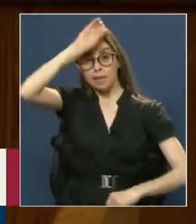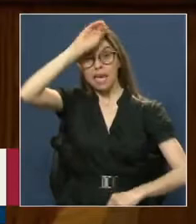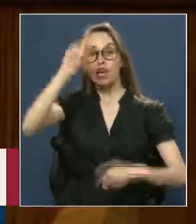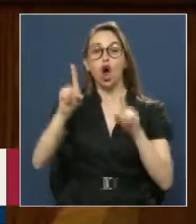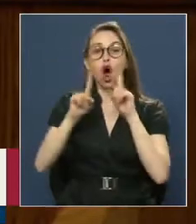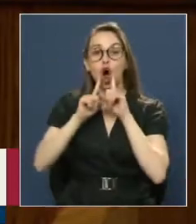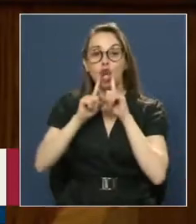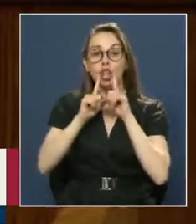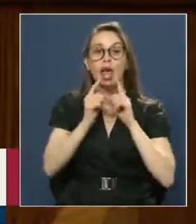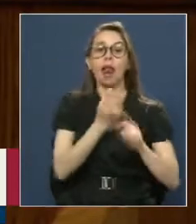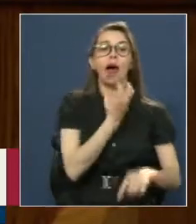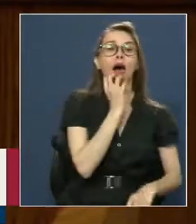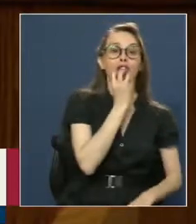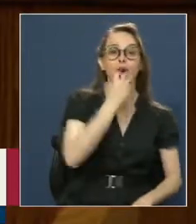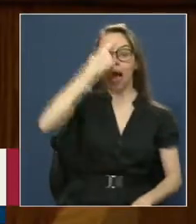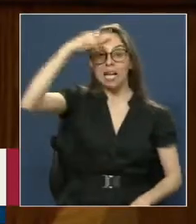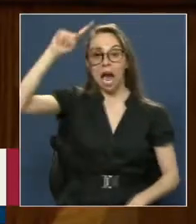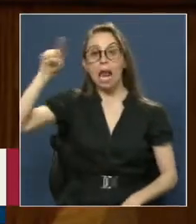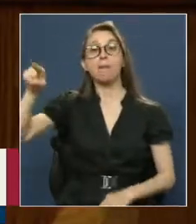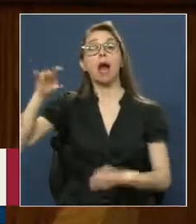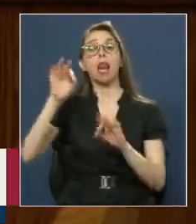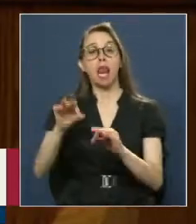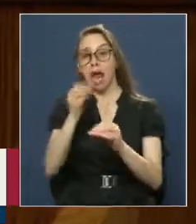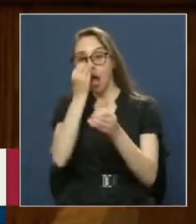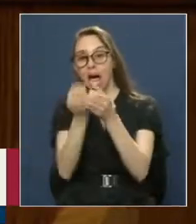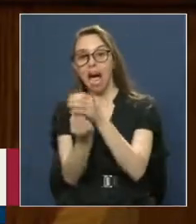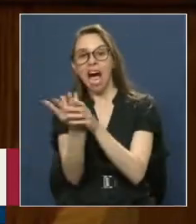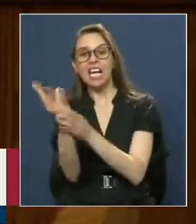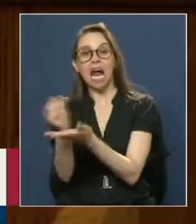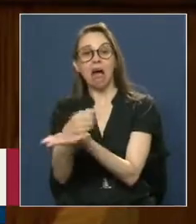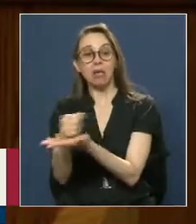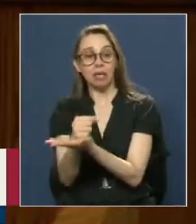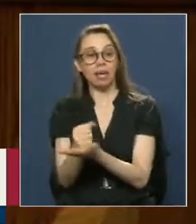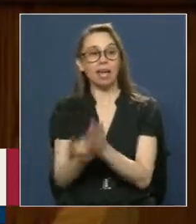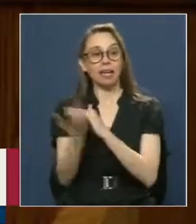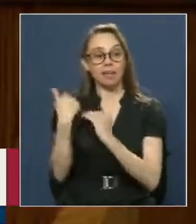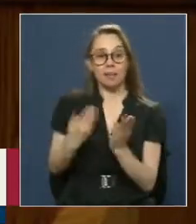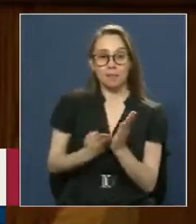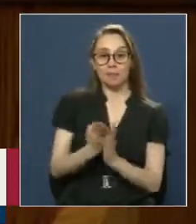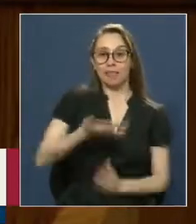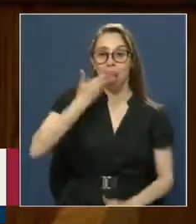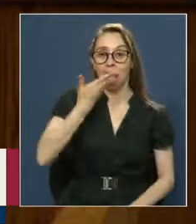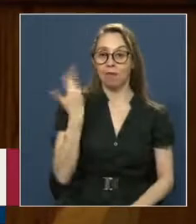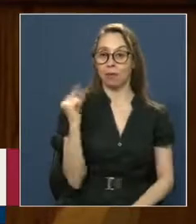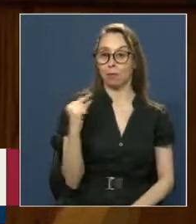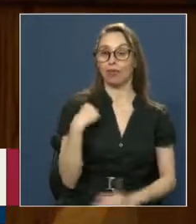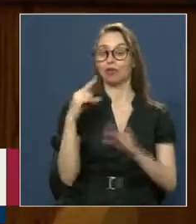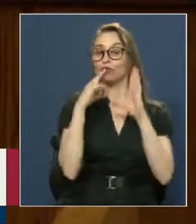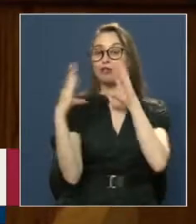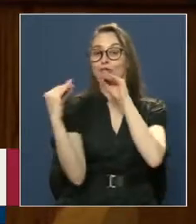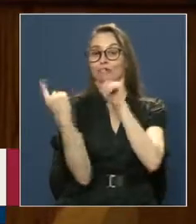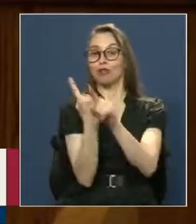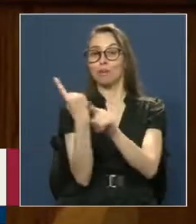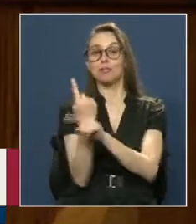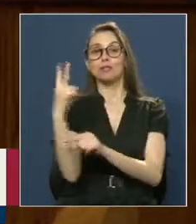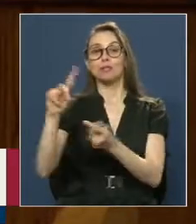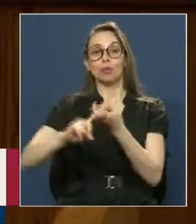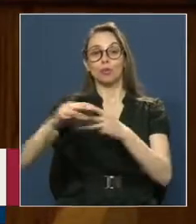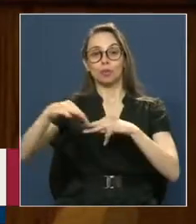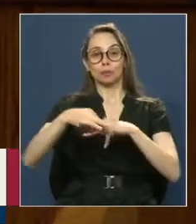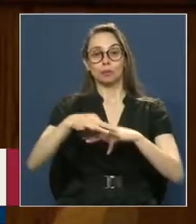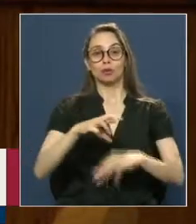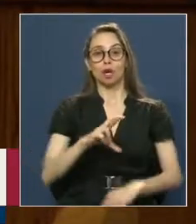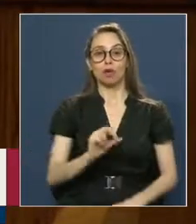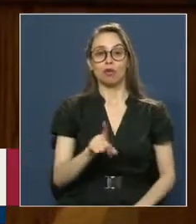Calama Como Antofagasta Hace unos días Como comentaba A un inicio De mi intervención Hablé Con su señora Con